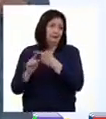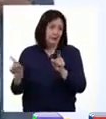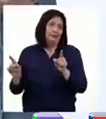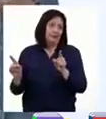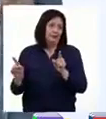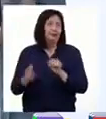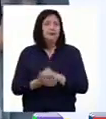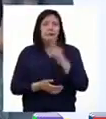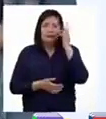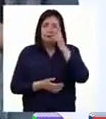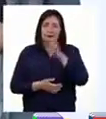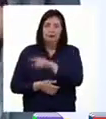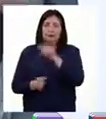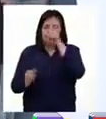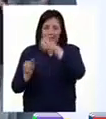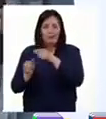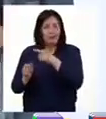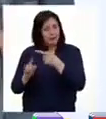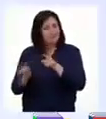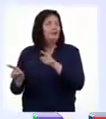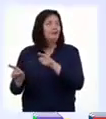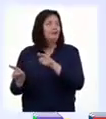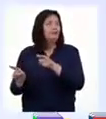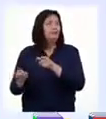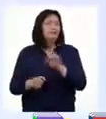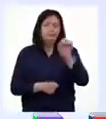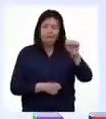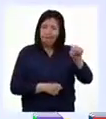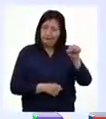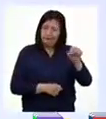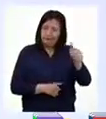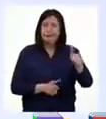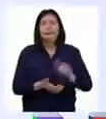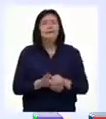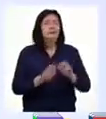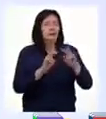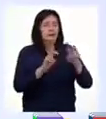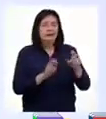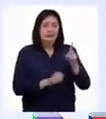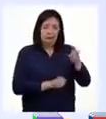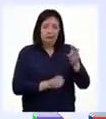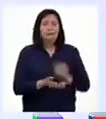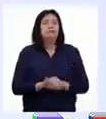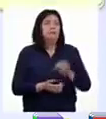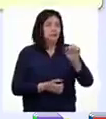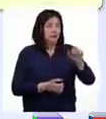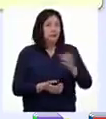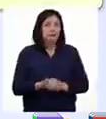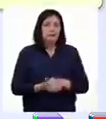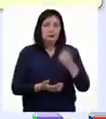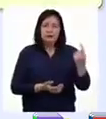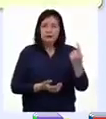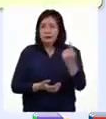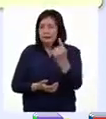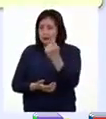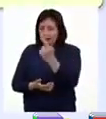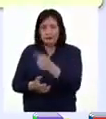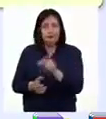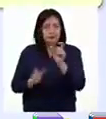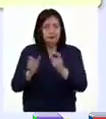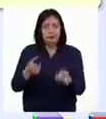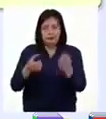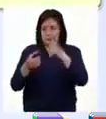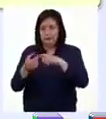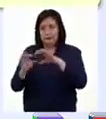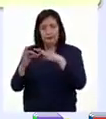distinta. Por eso, sus recuerdos deben ser distintos. Muy buen análisis, Patricia. Así es. Cada miembro de la familia,